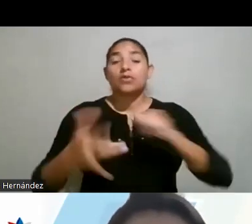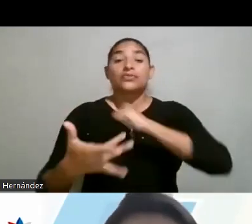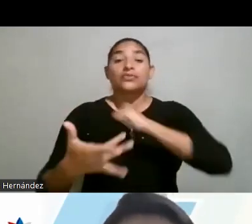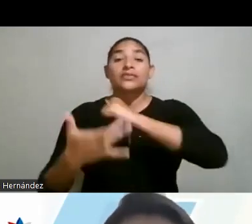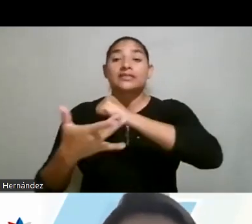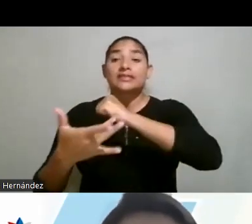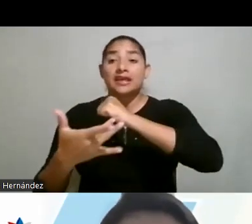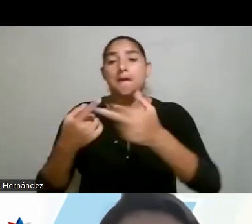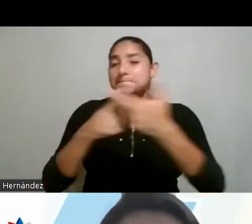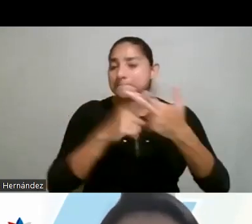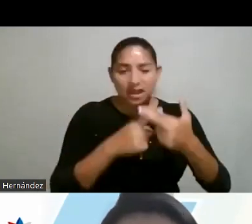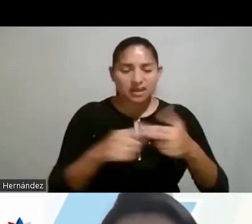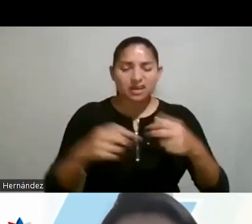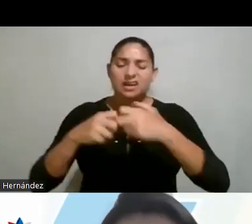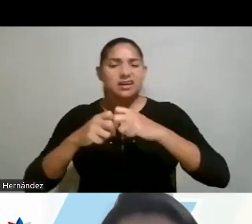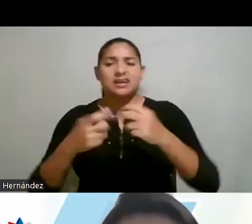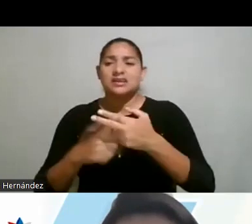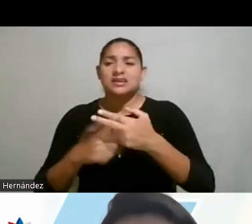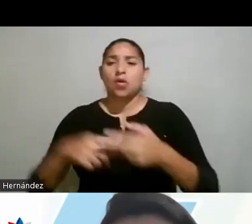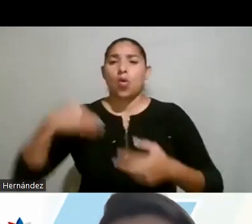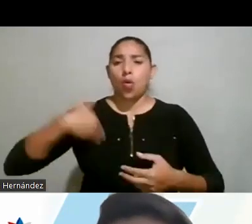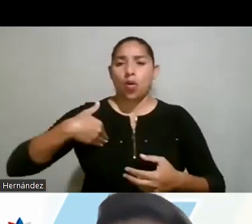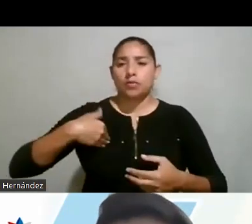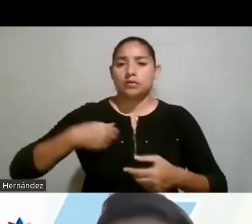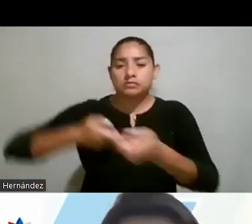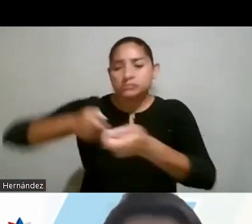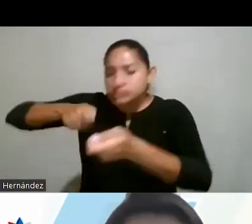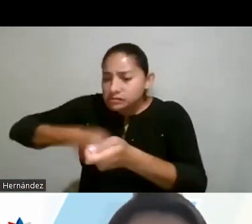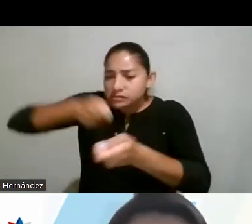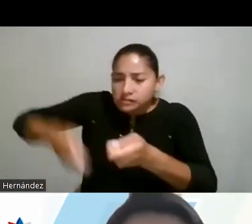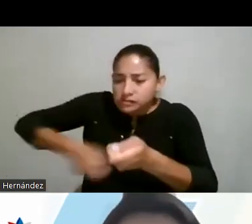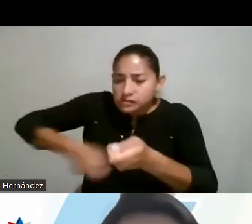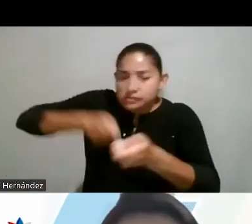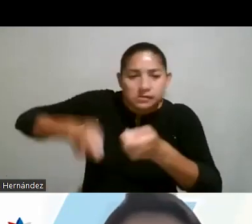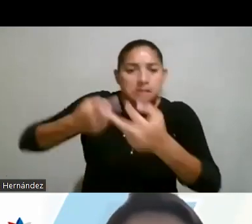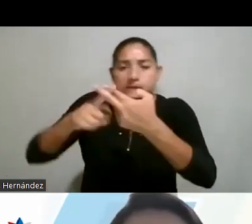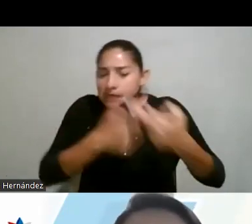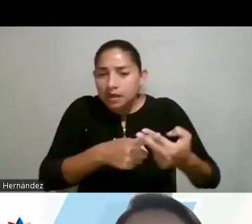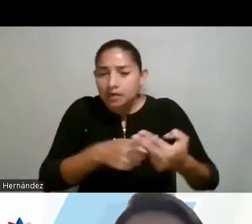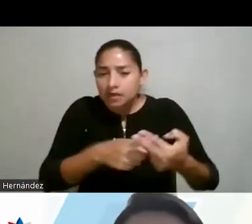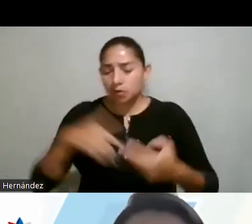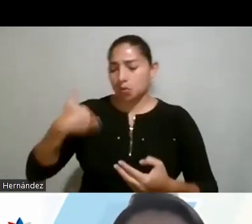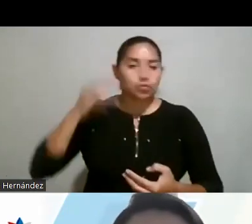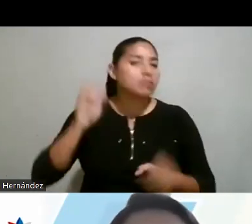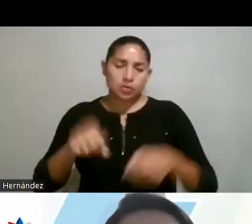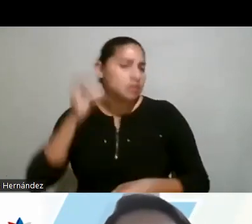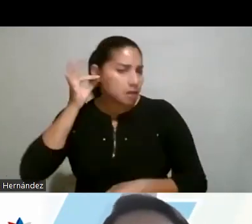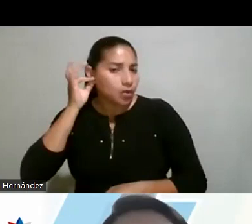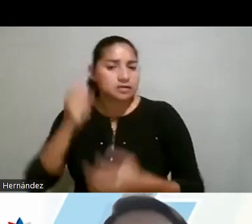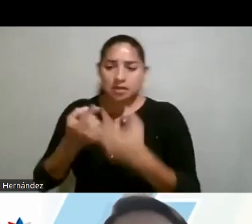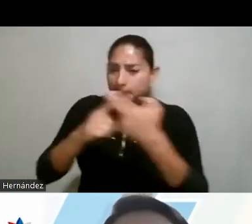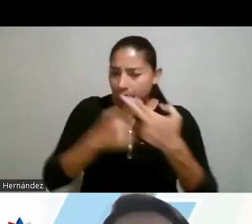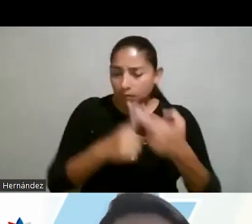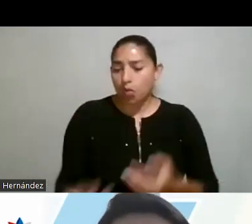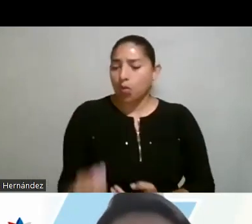cuando uno dice mecánica, la gente se imagina el señor mecánico, el muchacho mecánico y no la señora mecánica